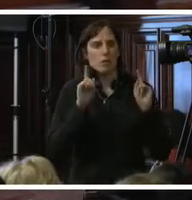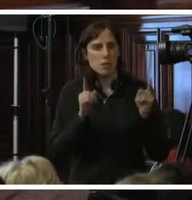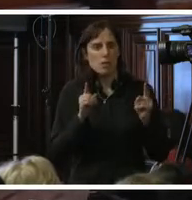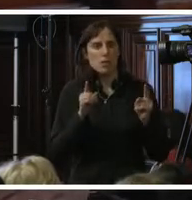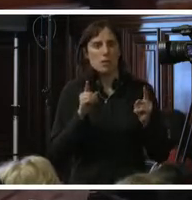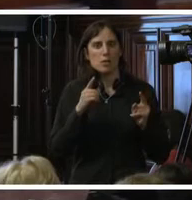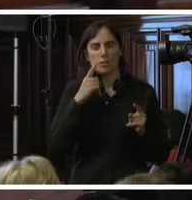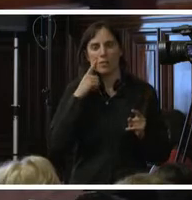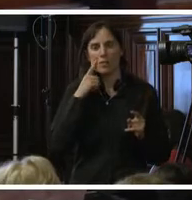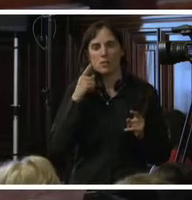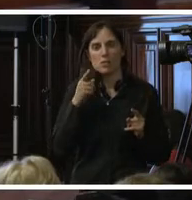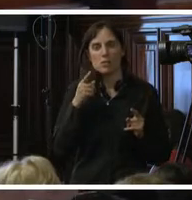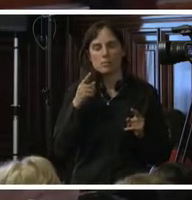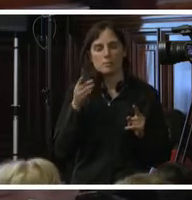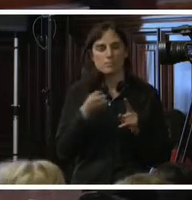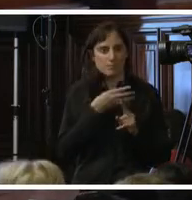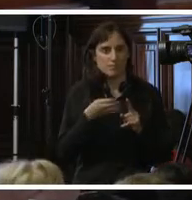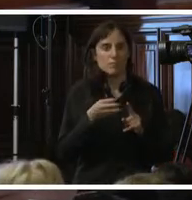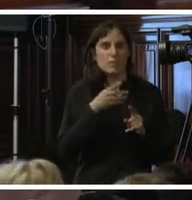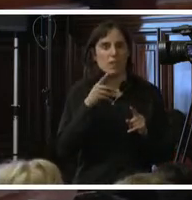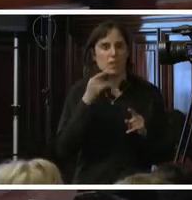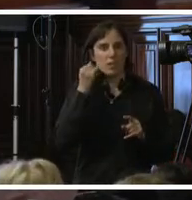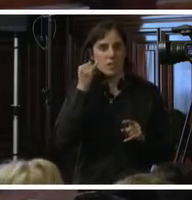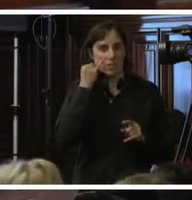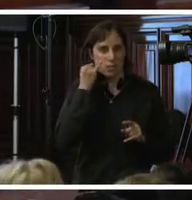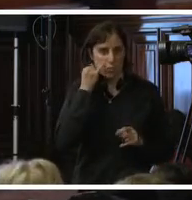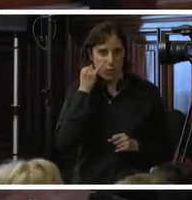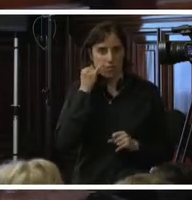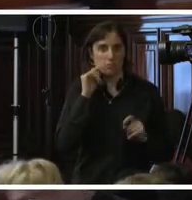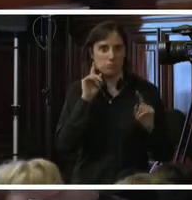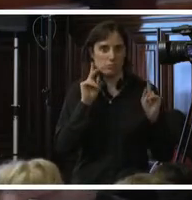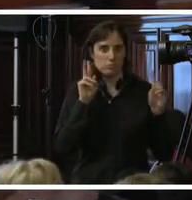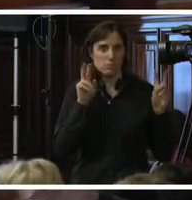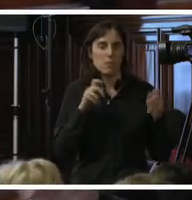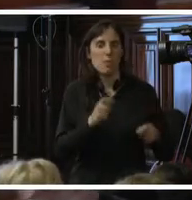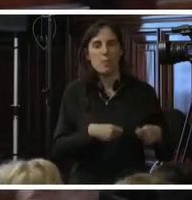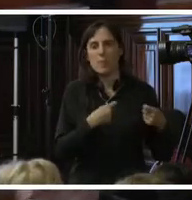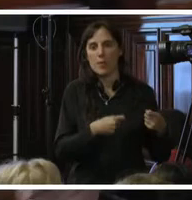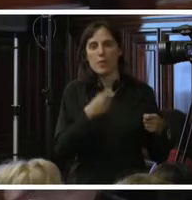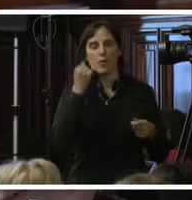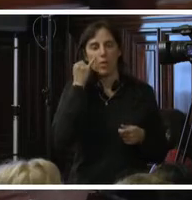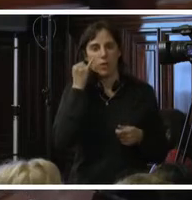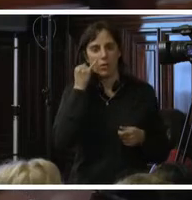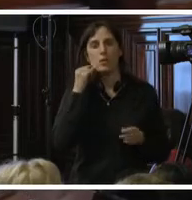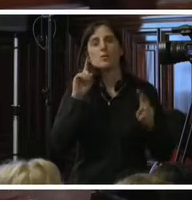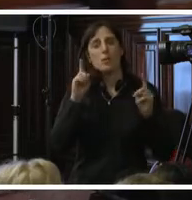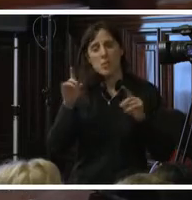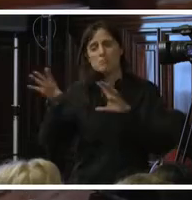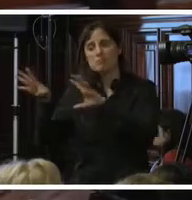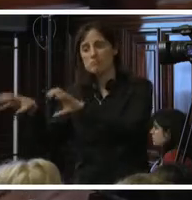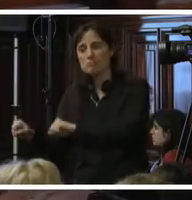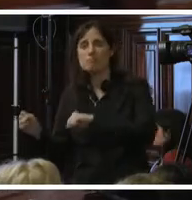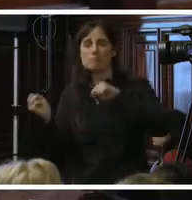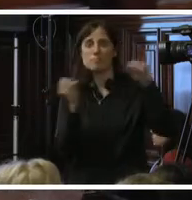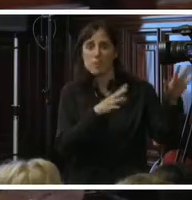explotación sexual. Y cómo la explotación sexual relacionada con los procesos de trata tiene que ver con